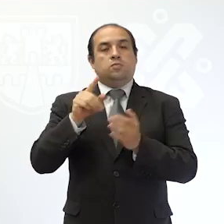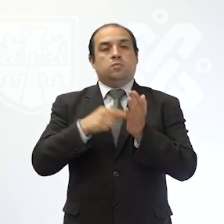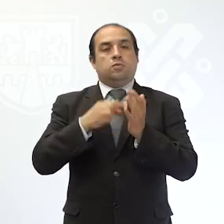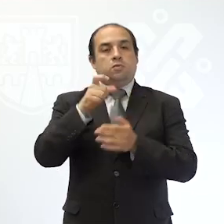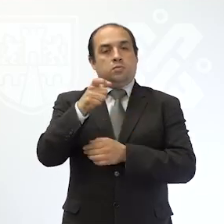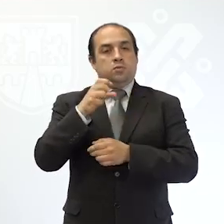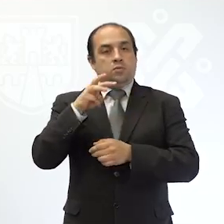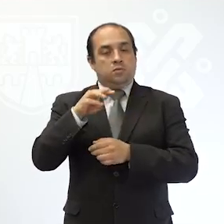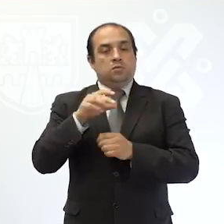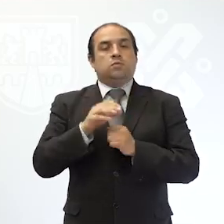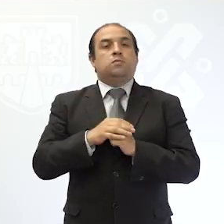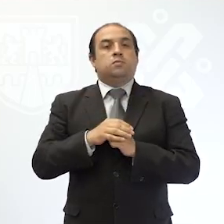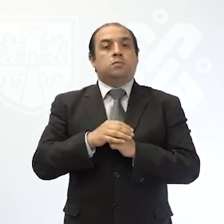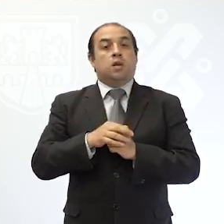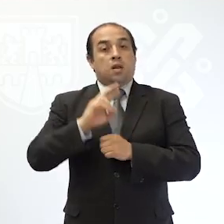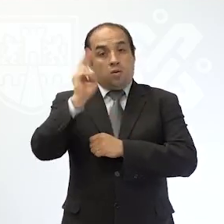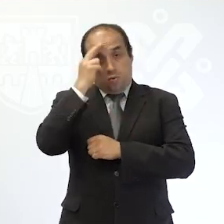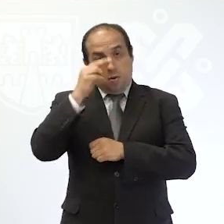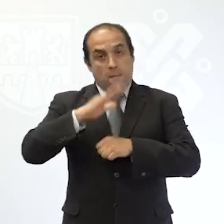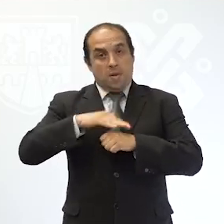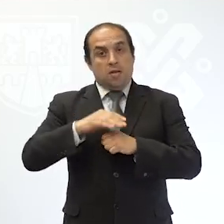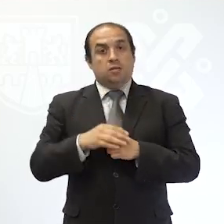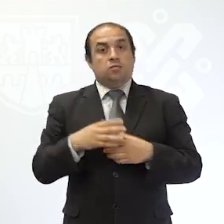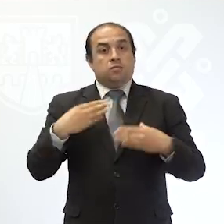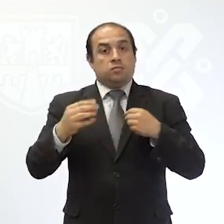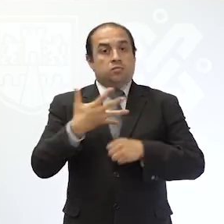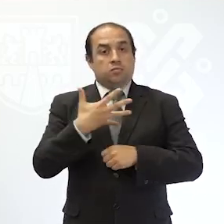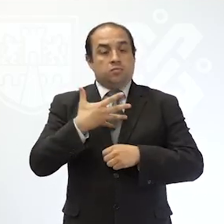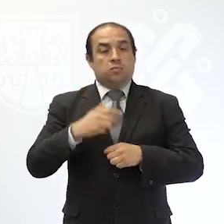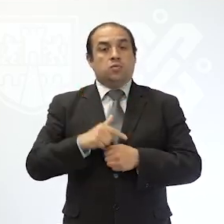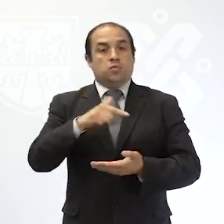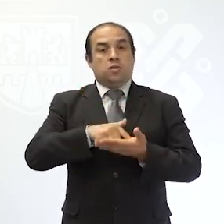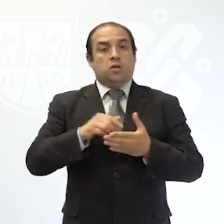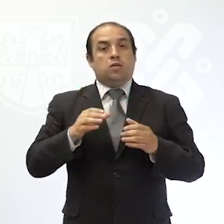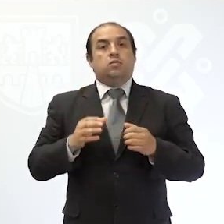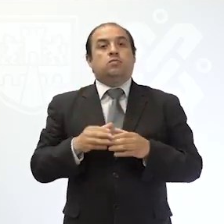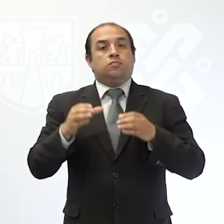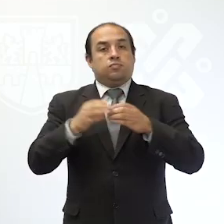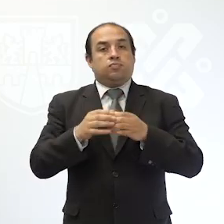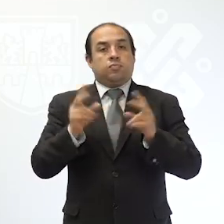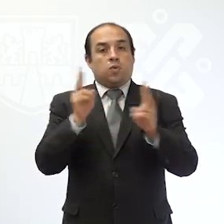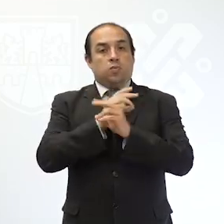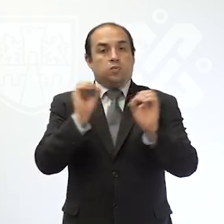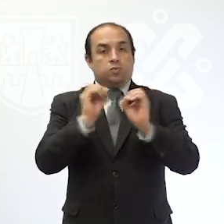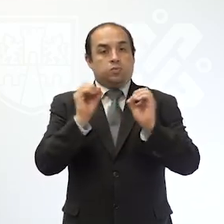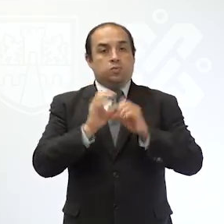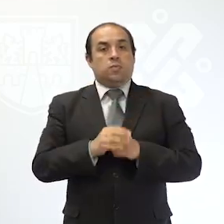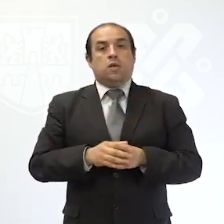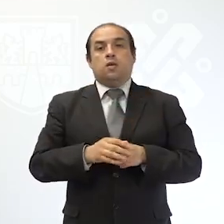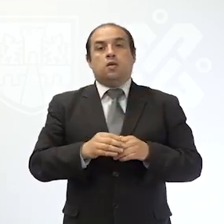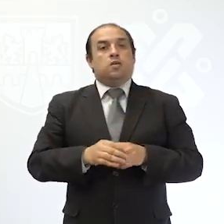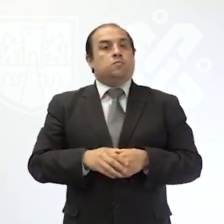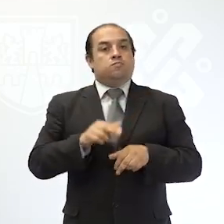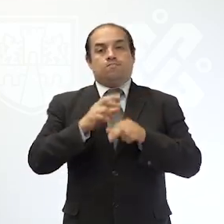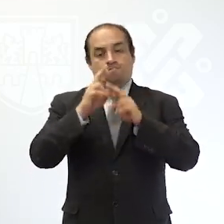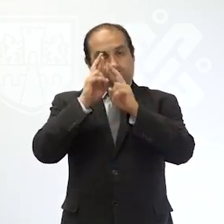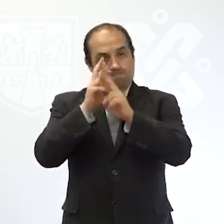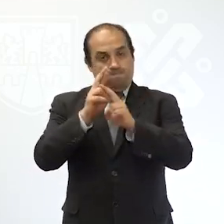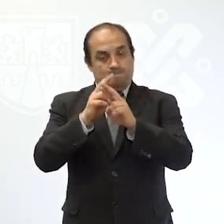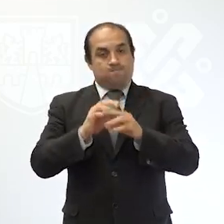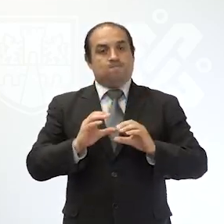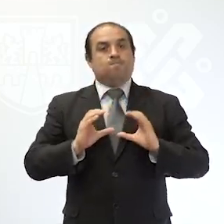También recuerda que donde más te contagias es en lugares cerrados no ventilados, donde no se cumplen las medidas sanitarias.